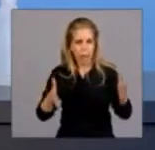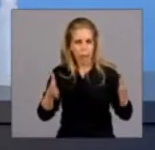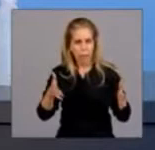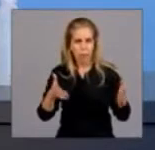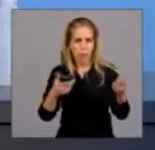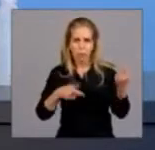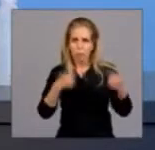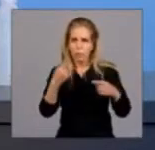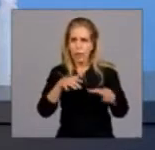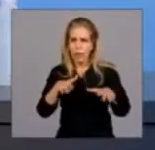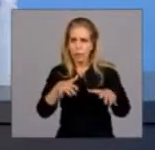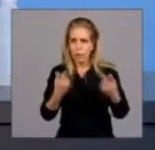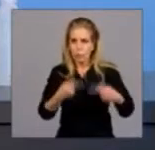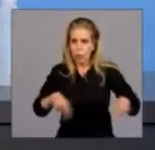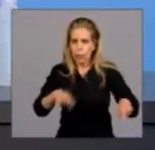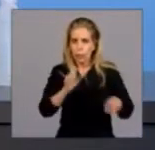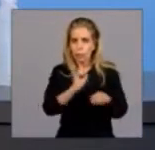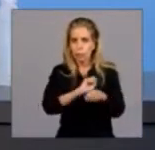cosas con la pandemia.